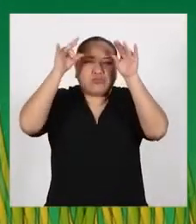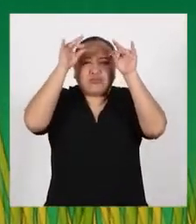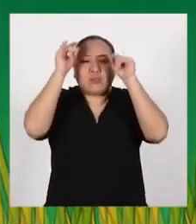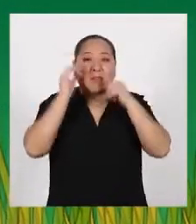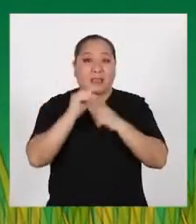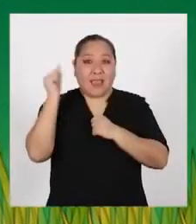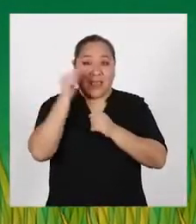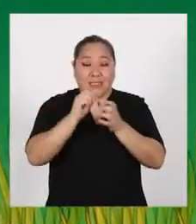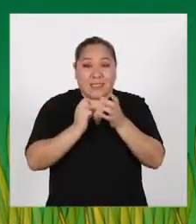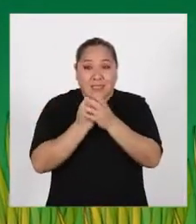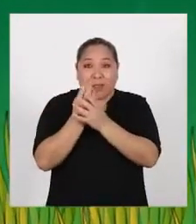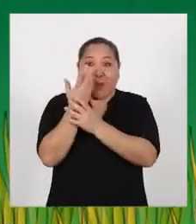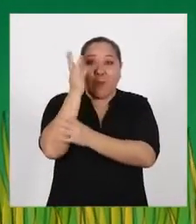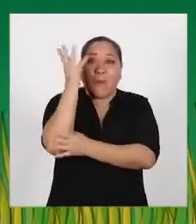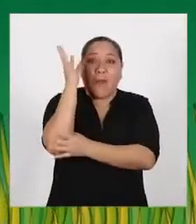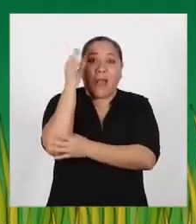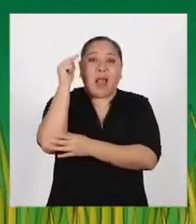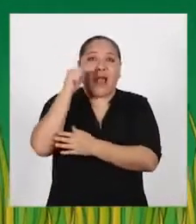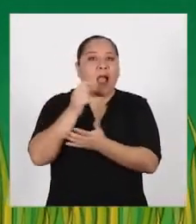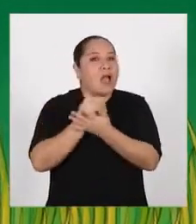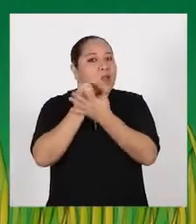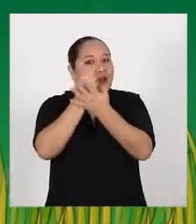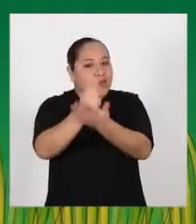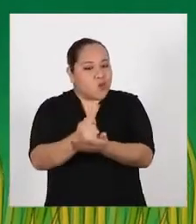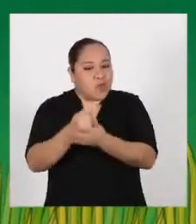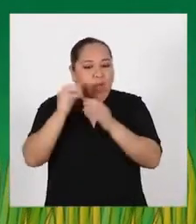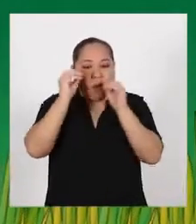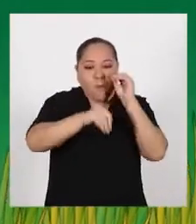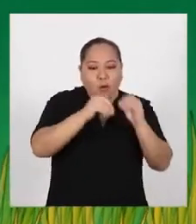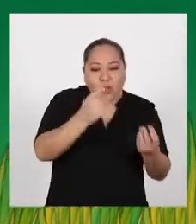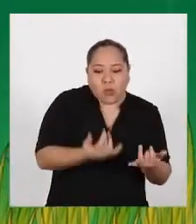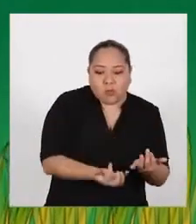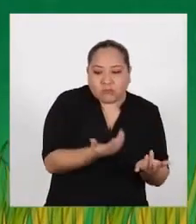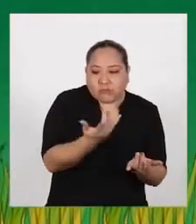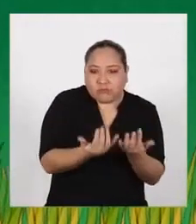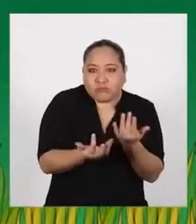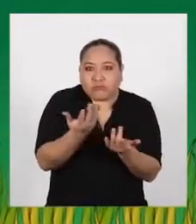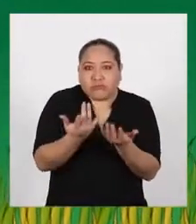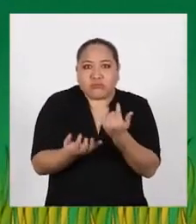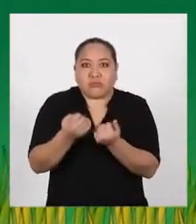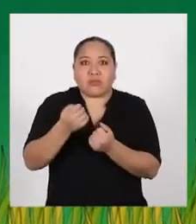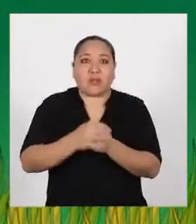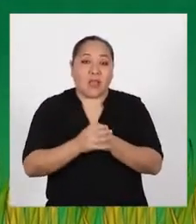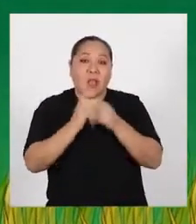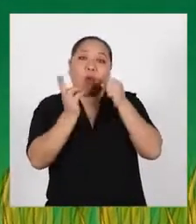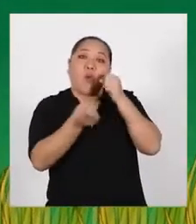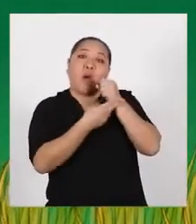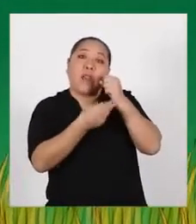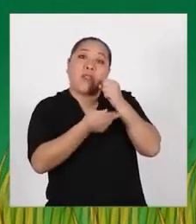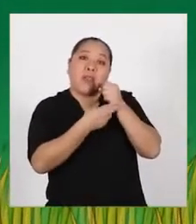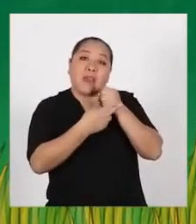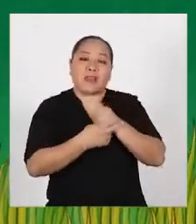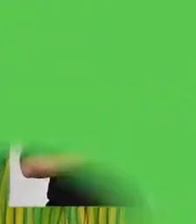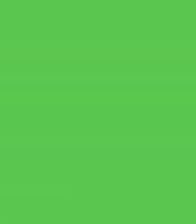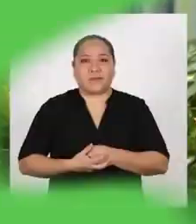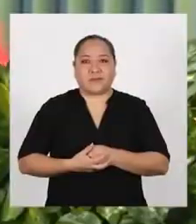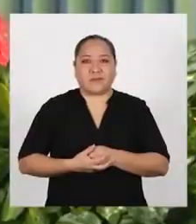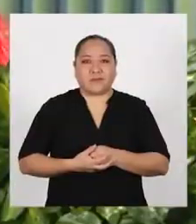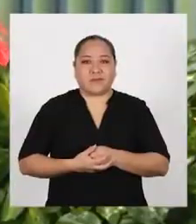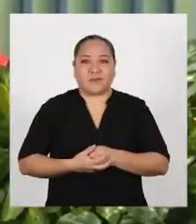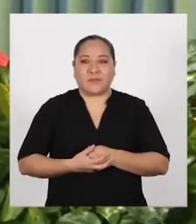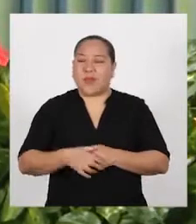que estas plantas también ayudan a sembrar y cosechar agua de las lluvias